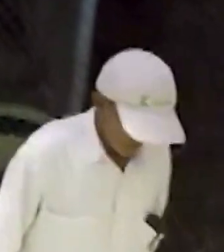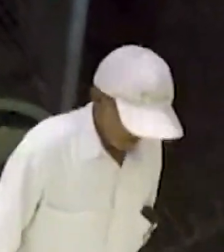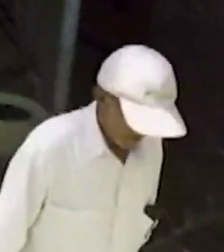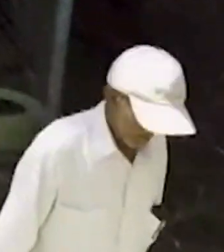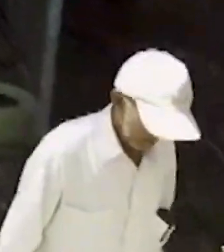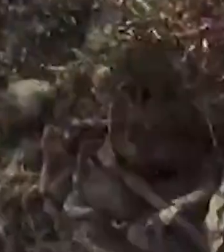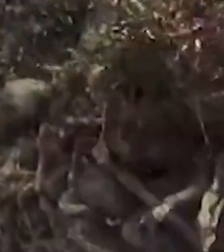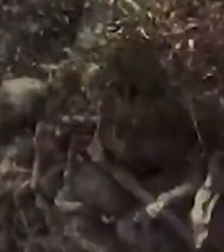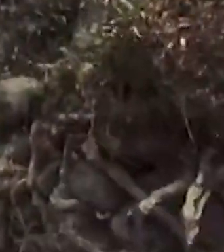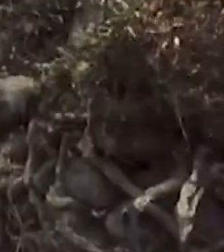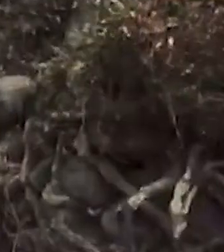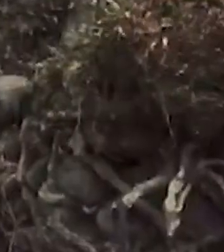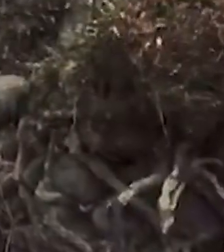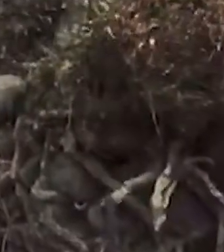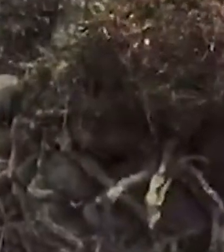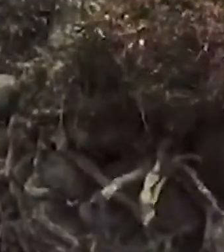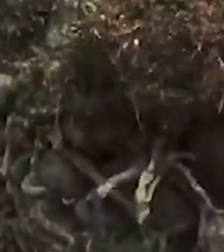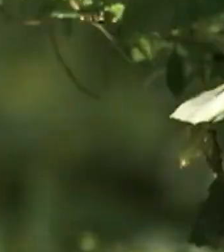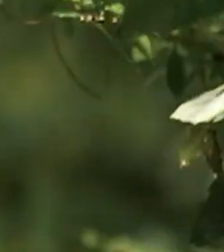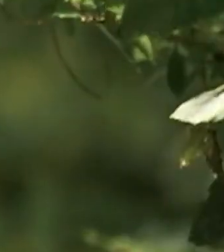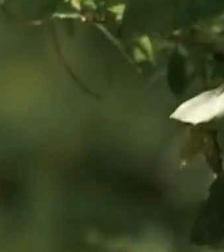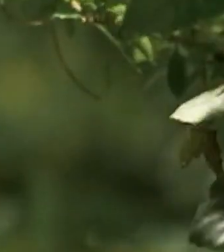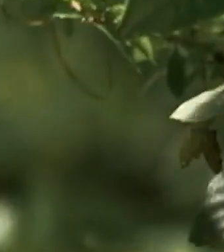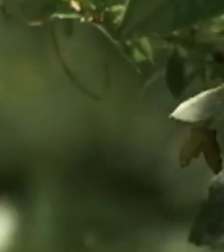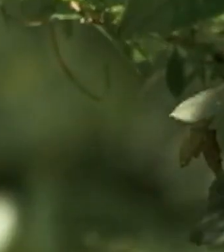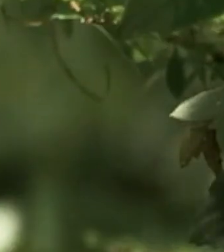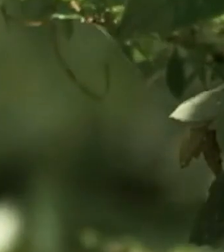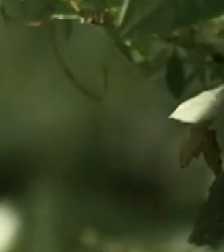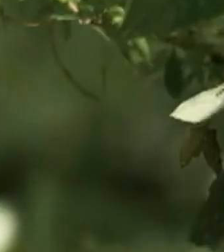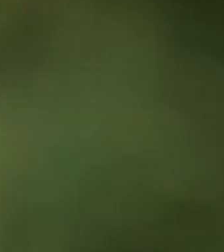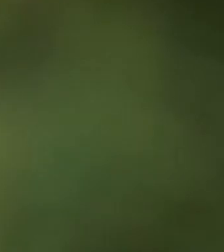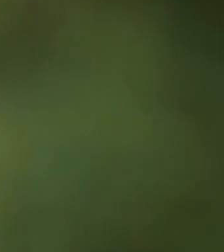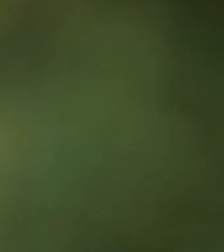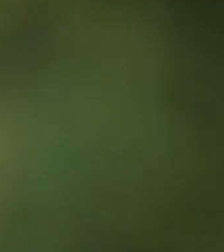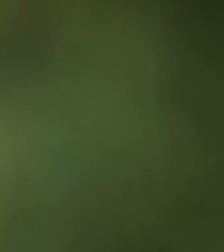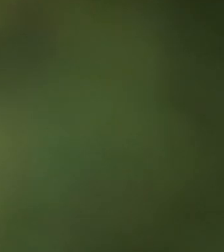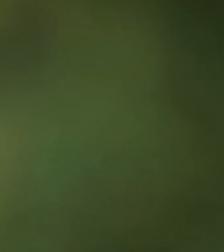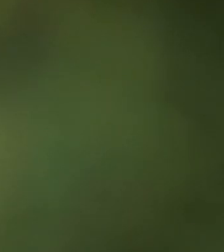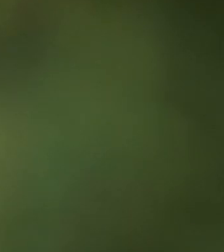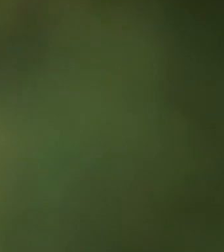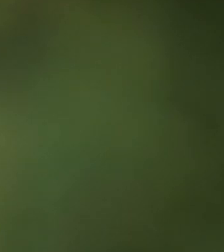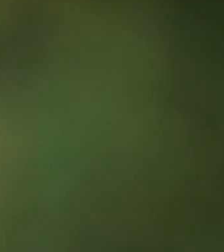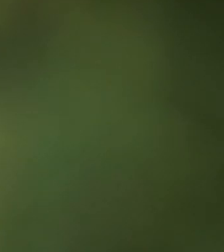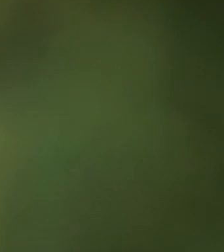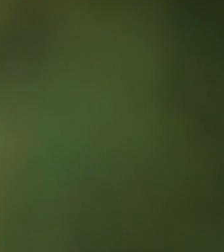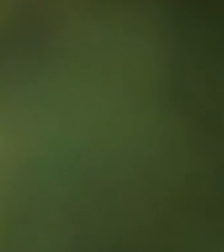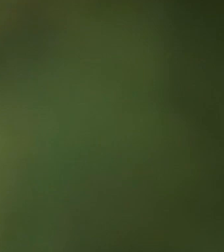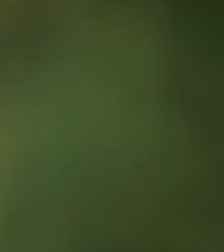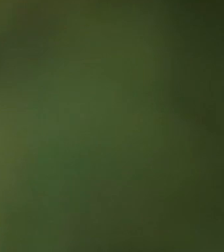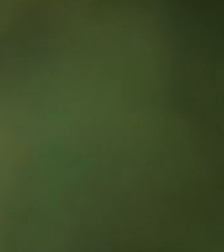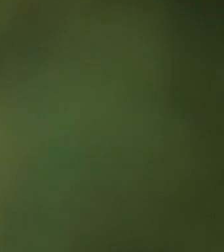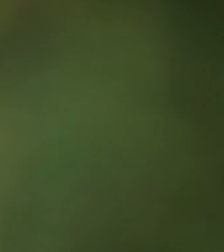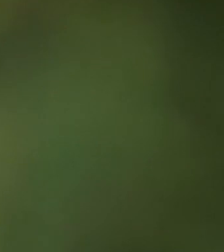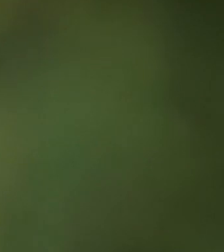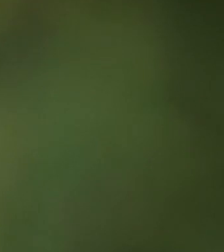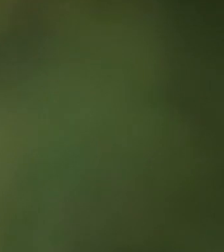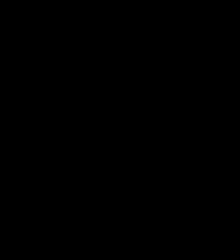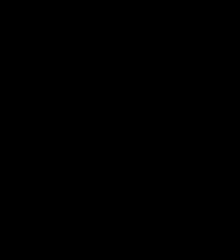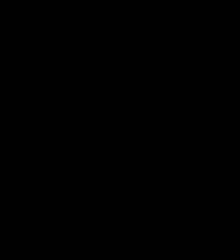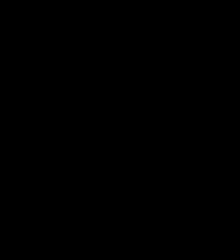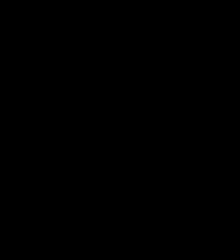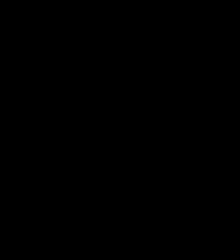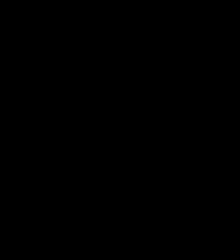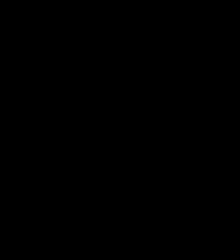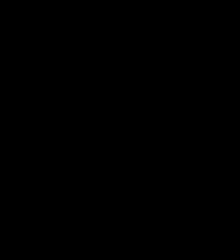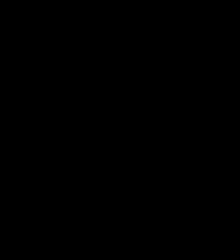fábrica de agua con repetición el sábado 24 a las 7 de la mañana y a las 4 de la tarde aquí